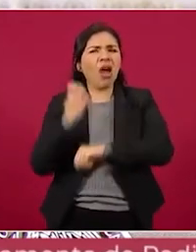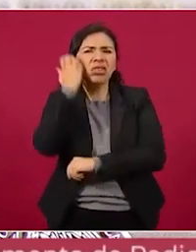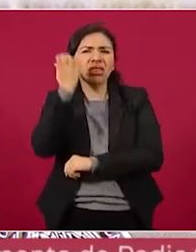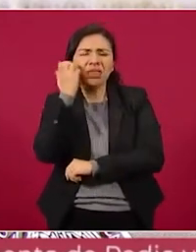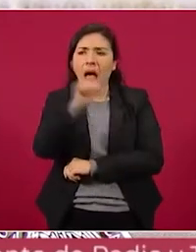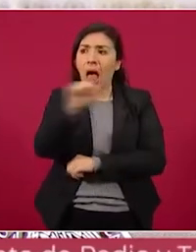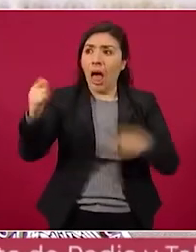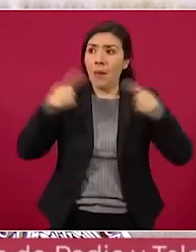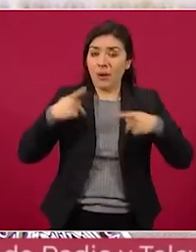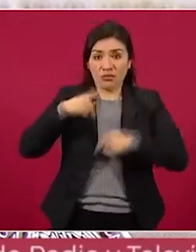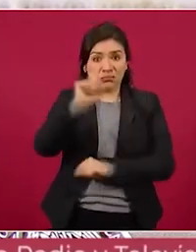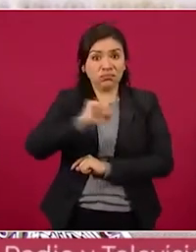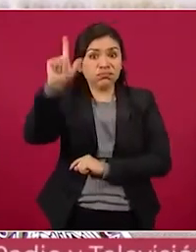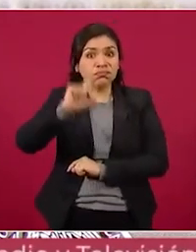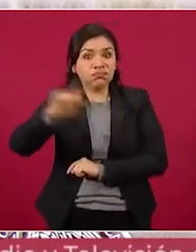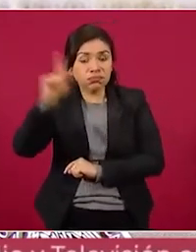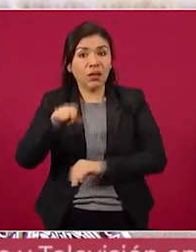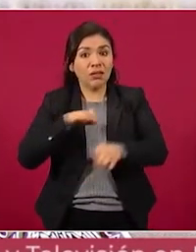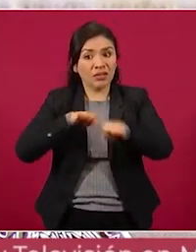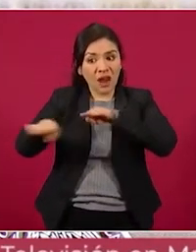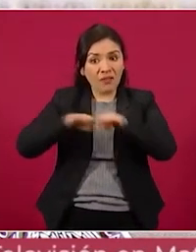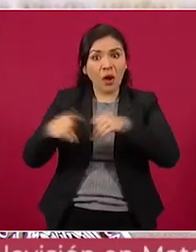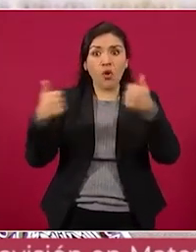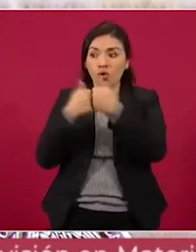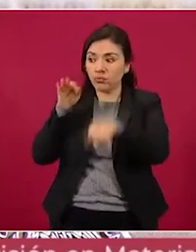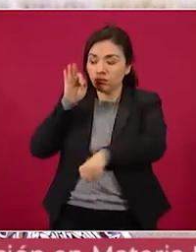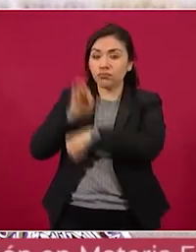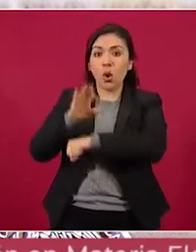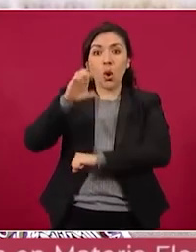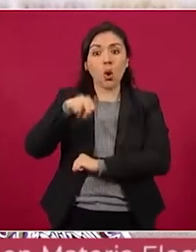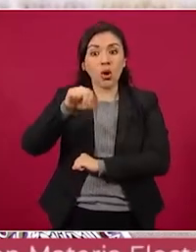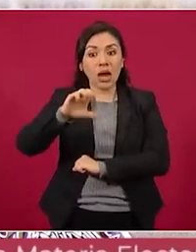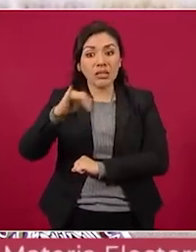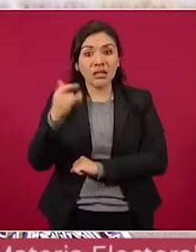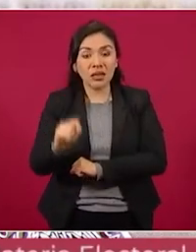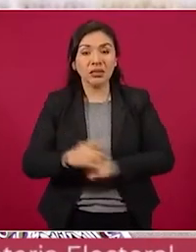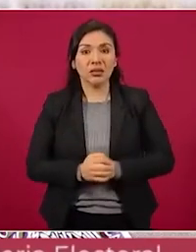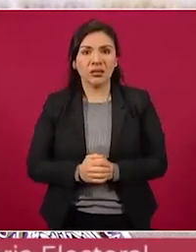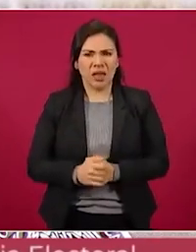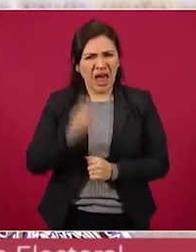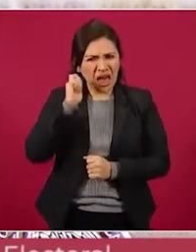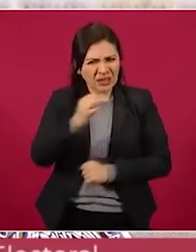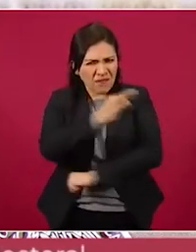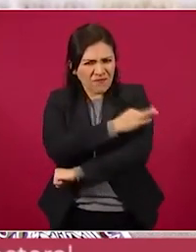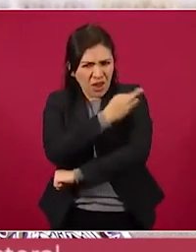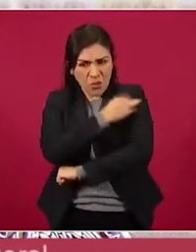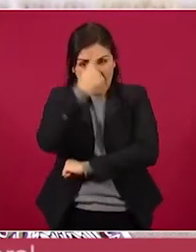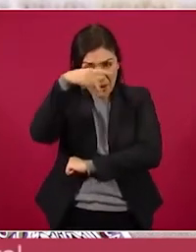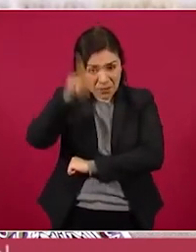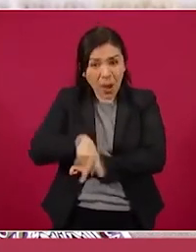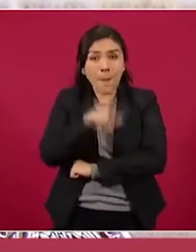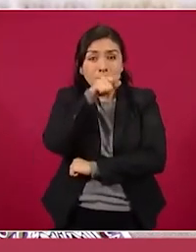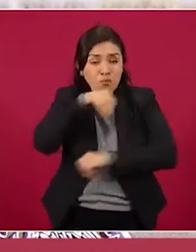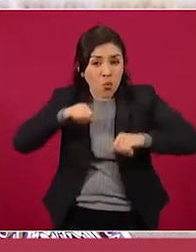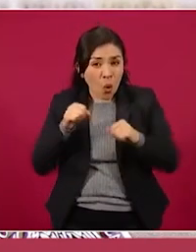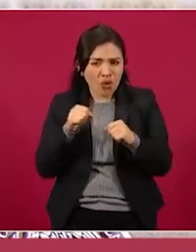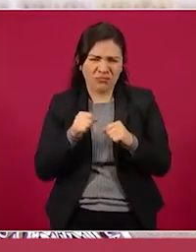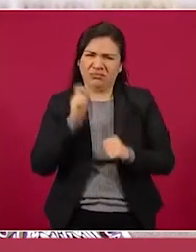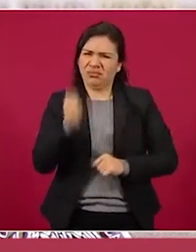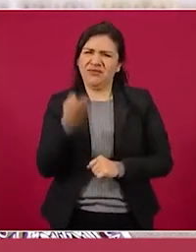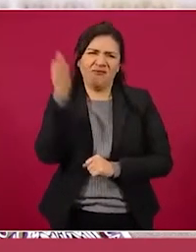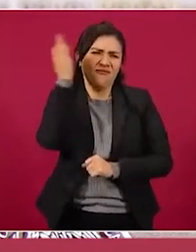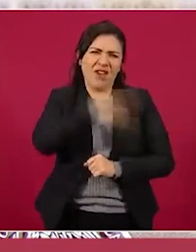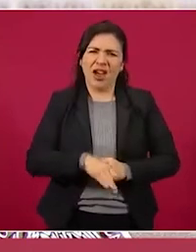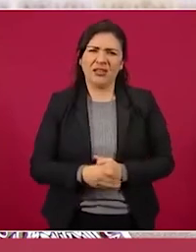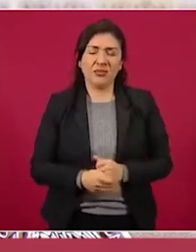expertos apoyados por Conacyt. Es falso que sea una vacuna para apoyos. Es importante aclarar